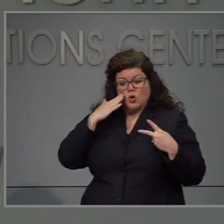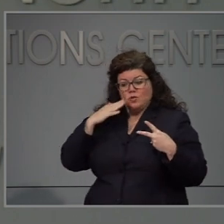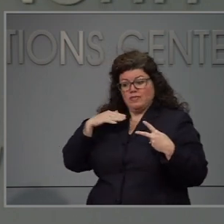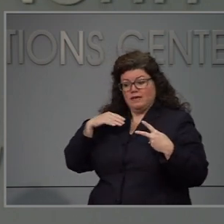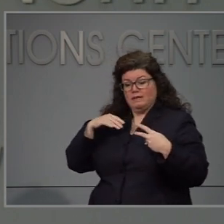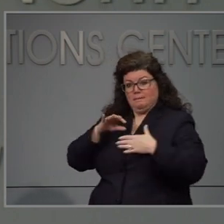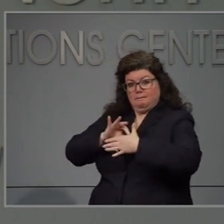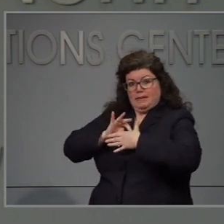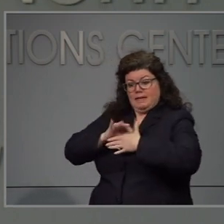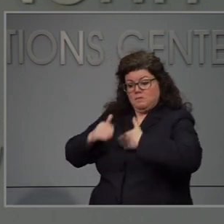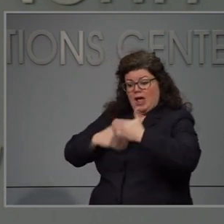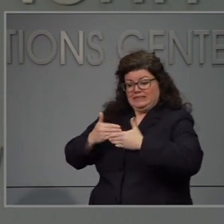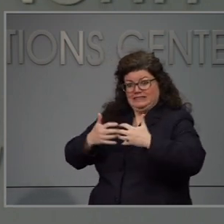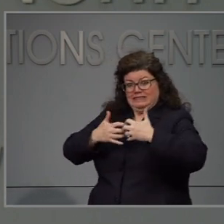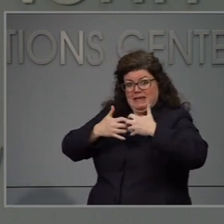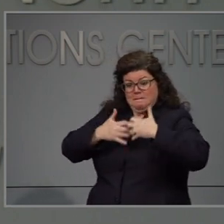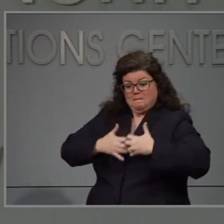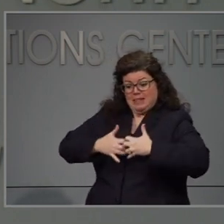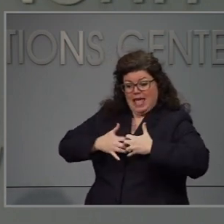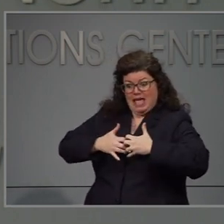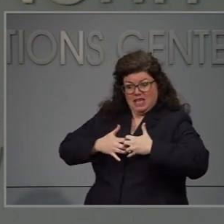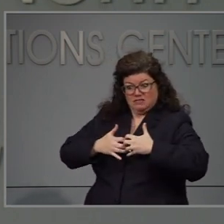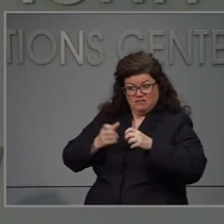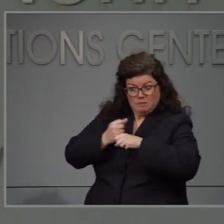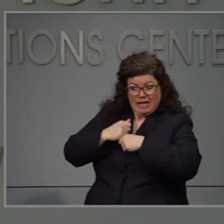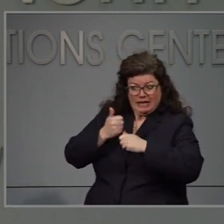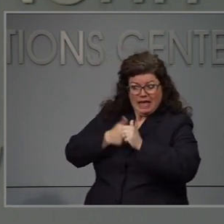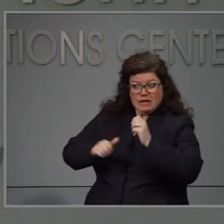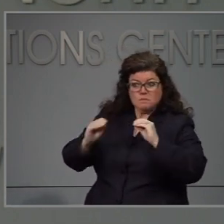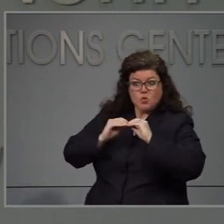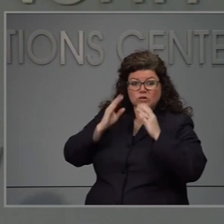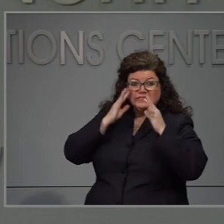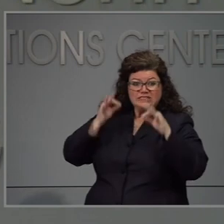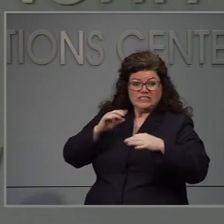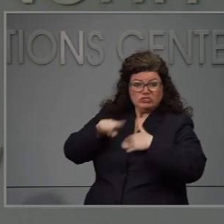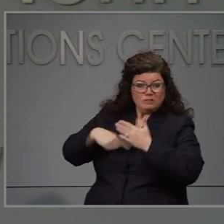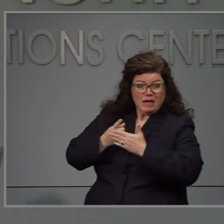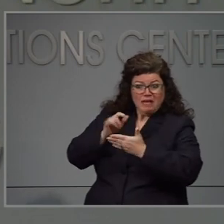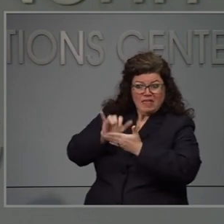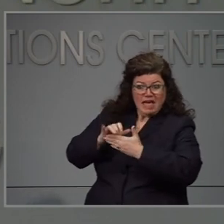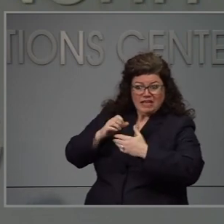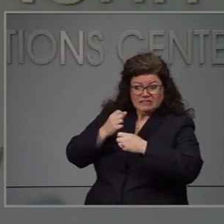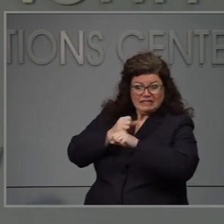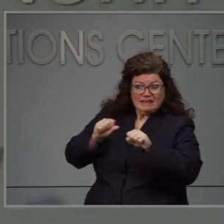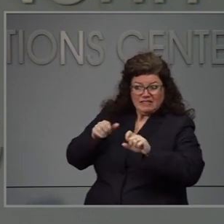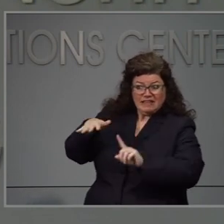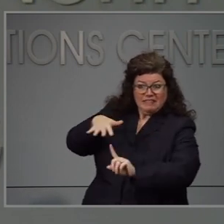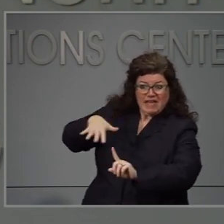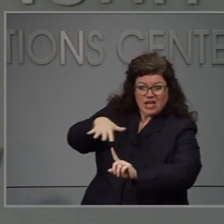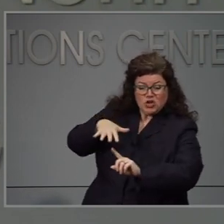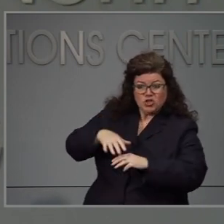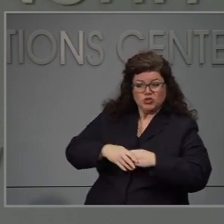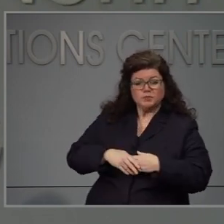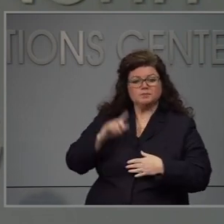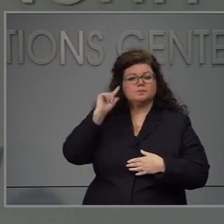Ya ha hecho usted alguna determinación para las procesadoras de carne para la seguridad de los empleados respuesta queremos